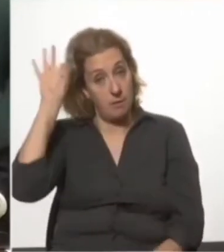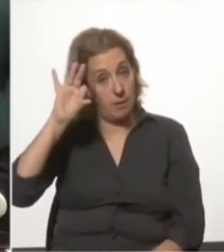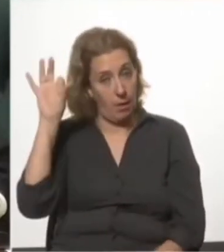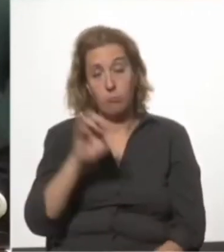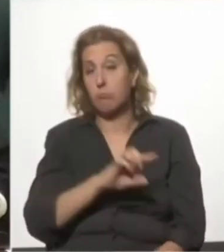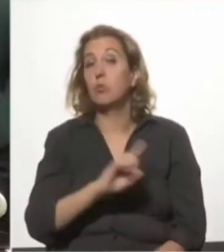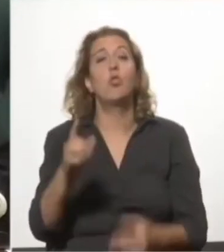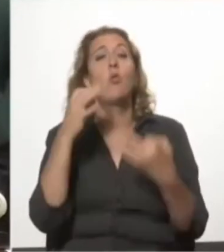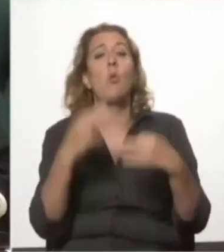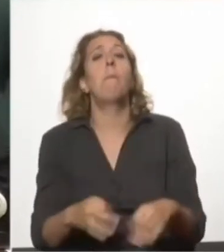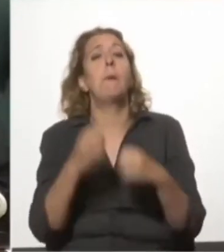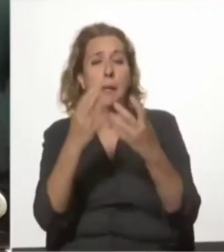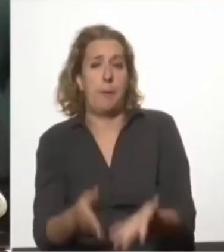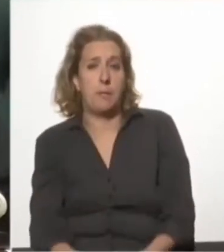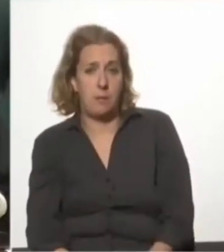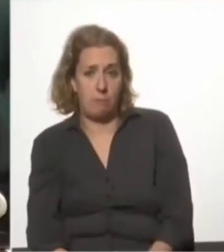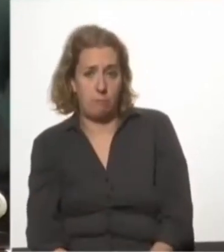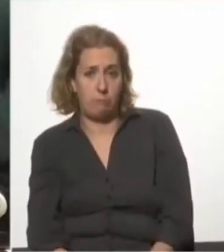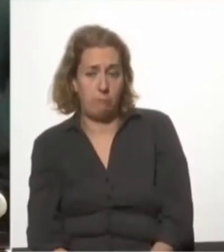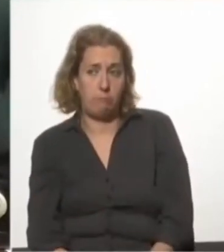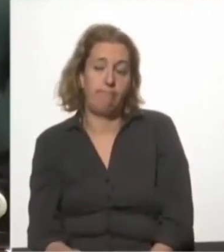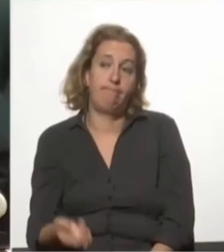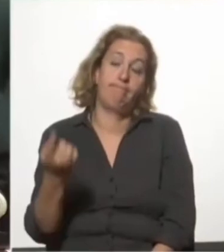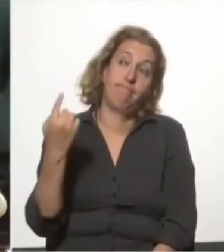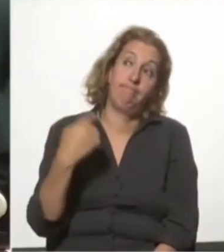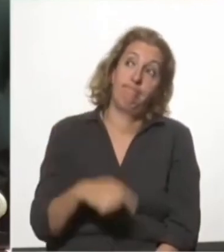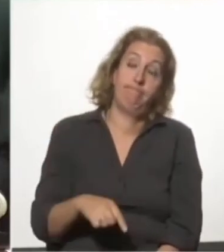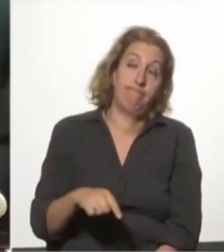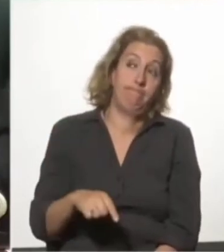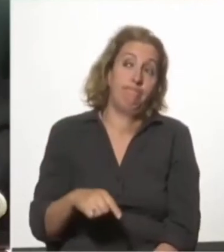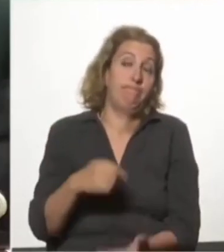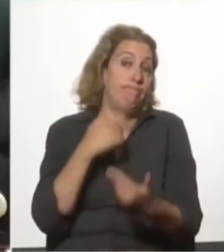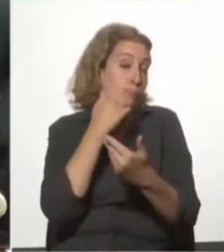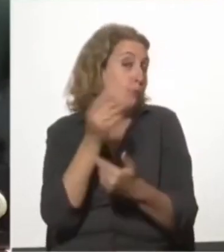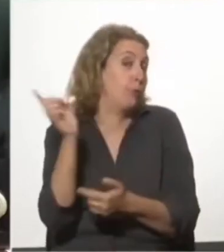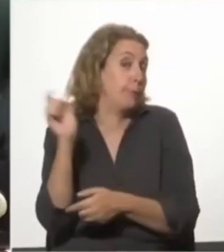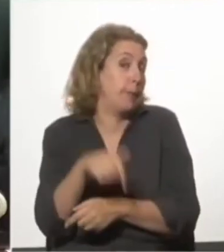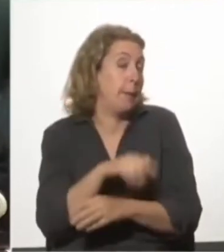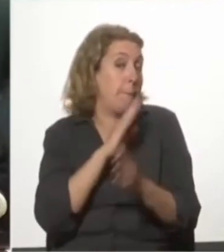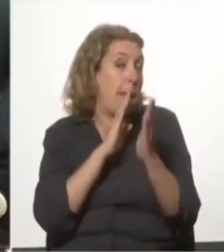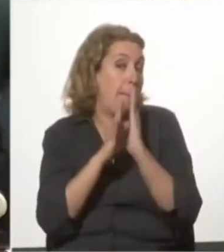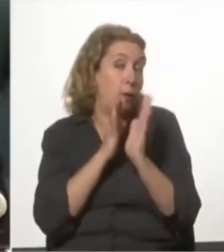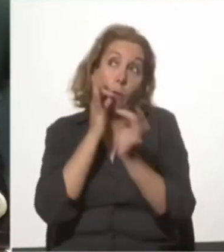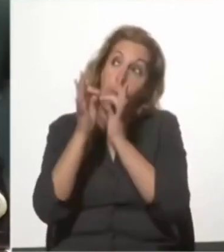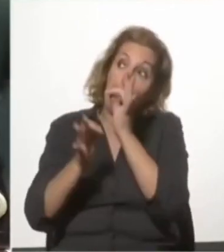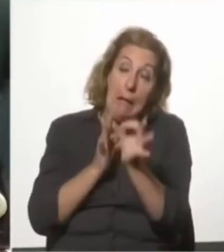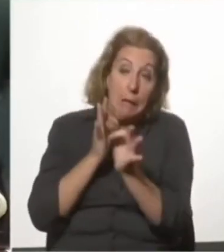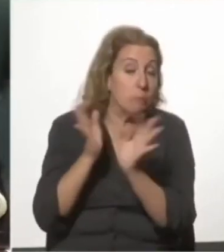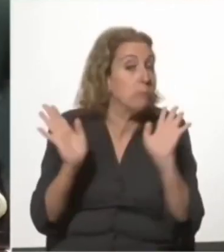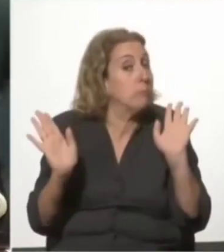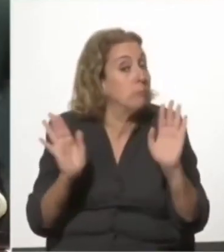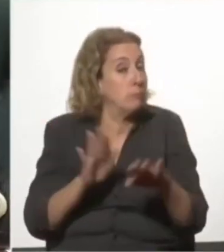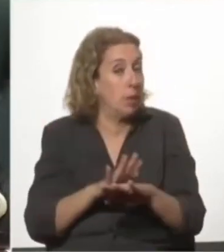¿qué pasa? Lo menos será venir al Parlamento y dar cuenta, lo mínimo.